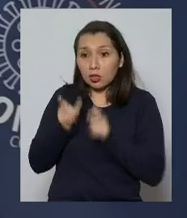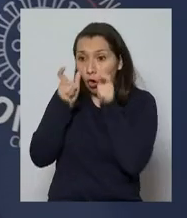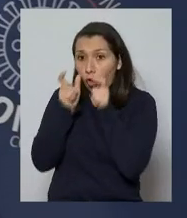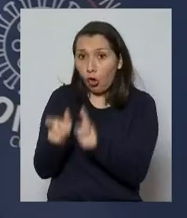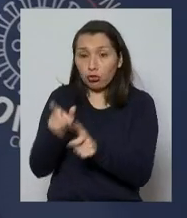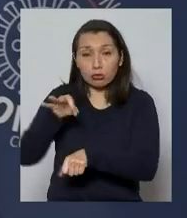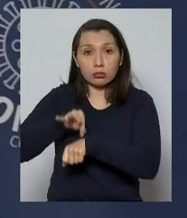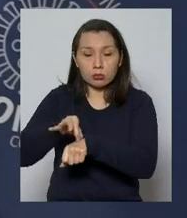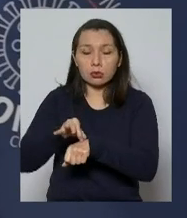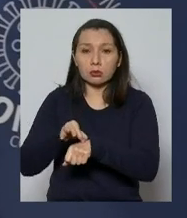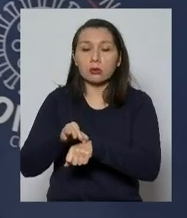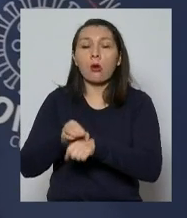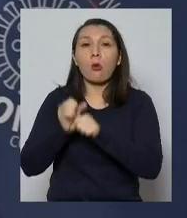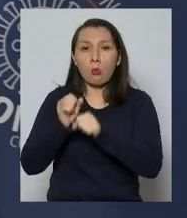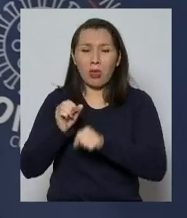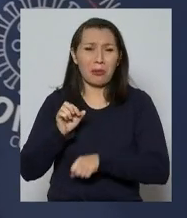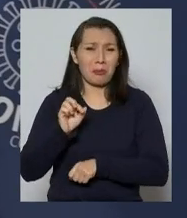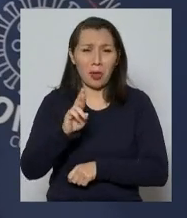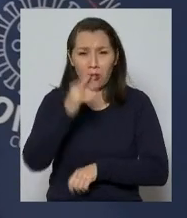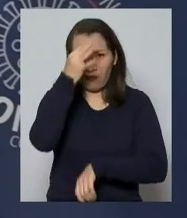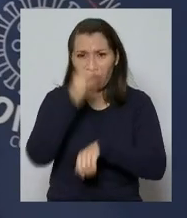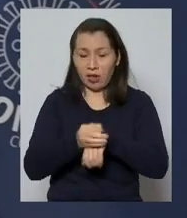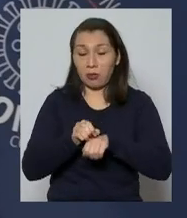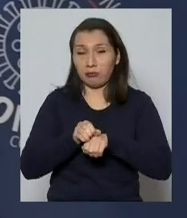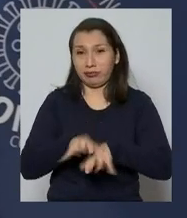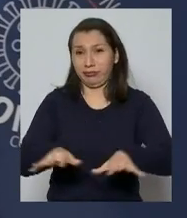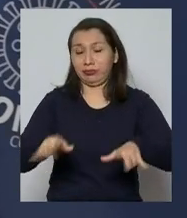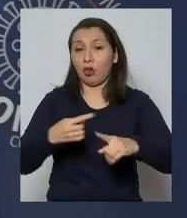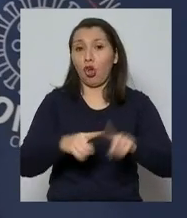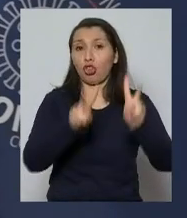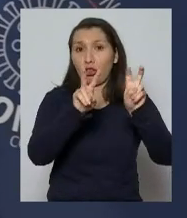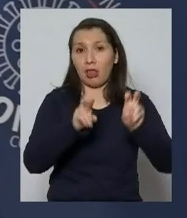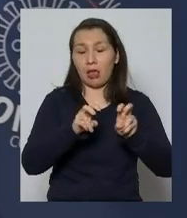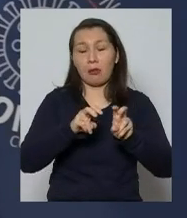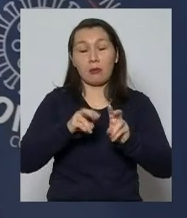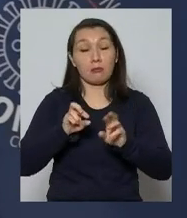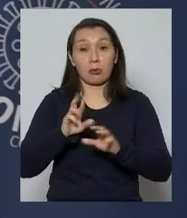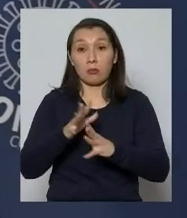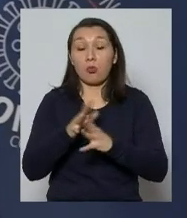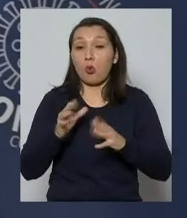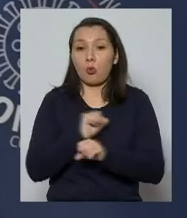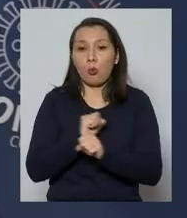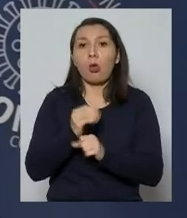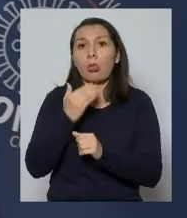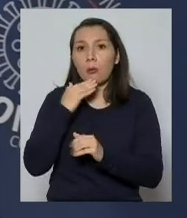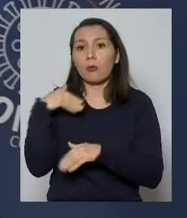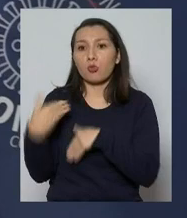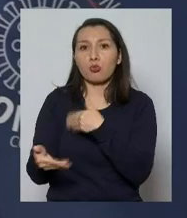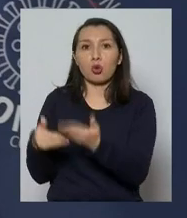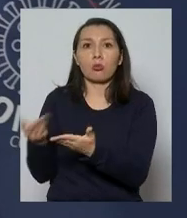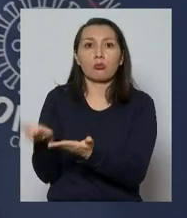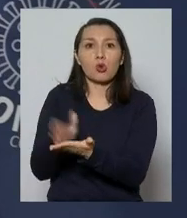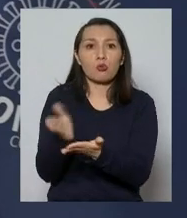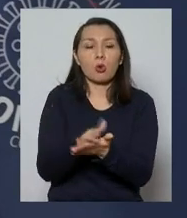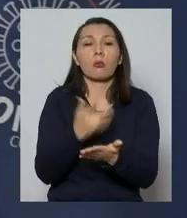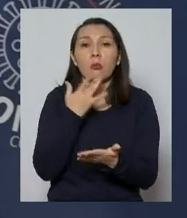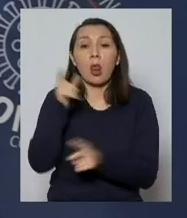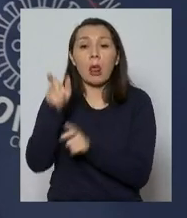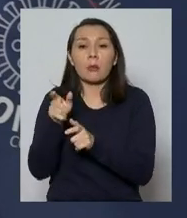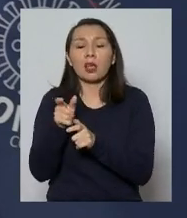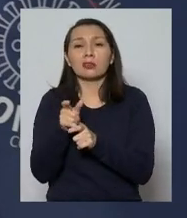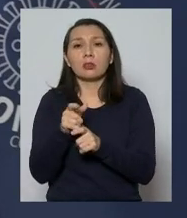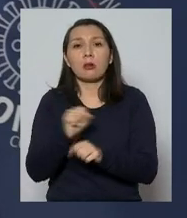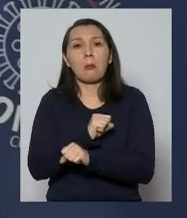anticipan una crisis sanitaria de graves proporciones, incluso con fallecimientos, porque los